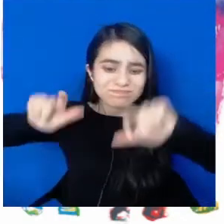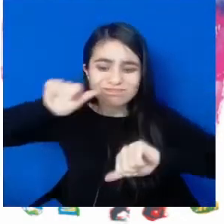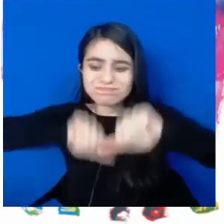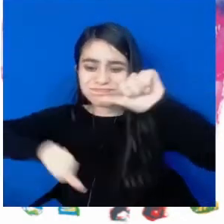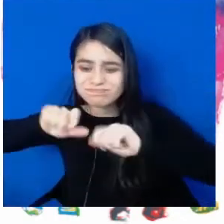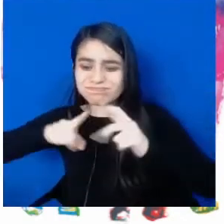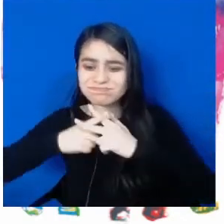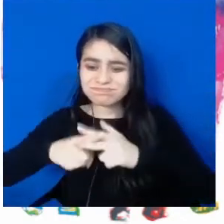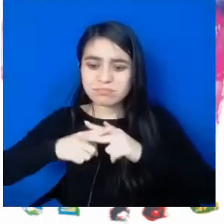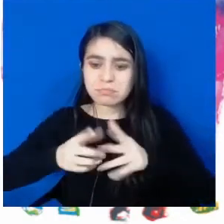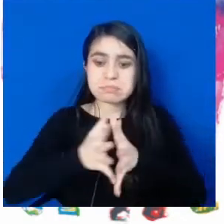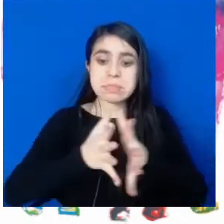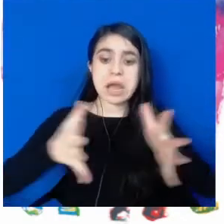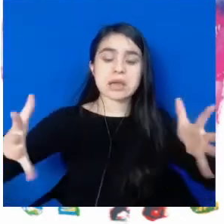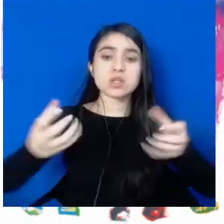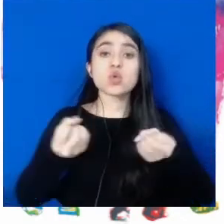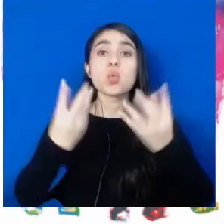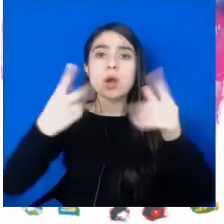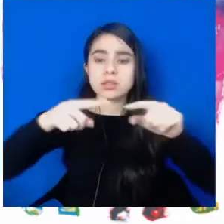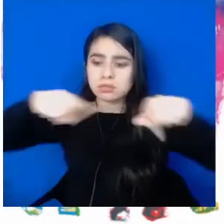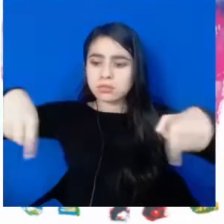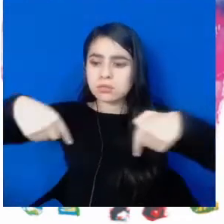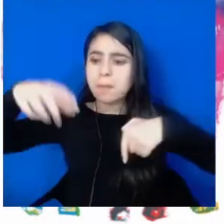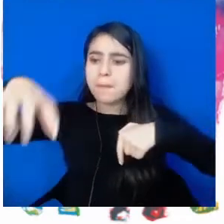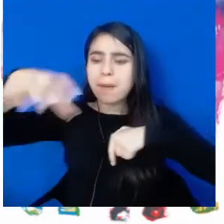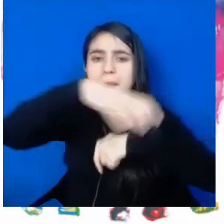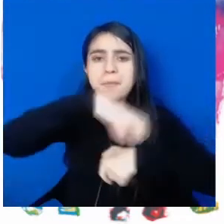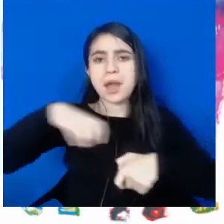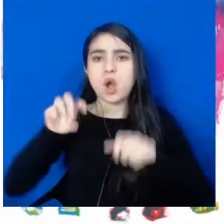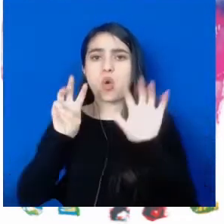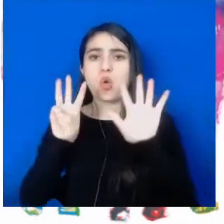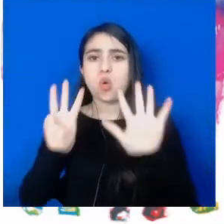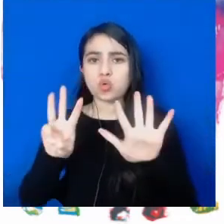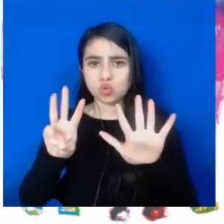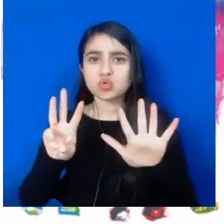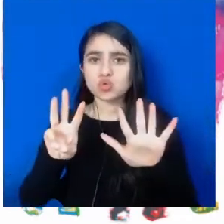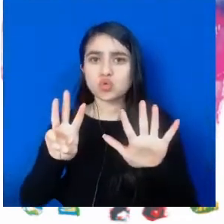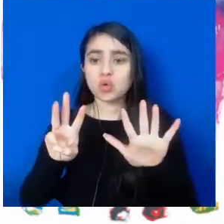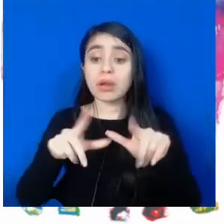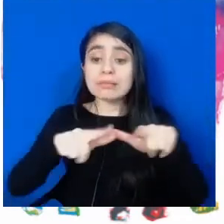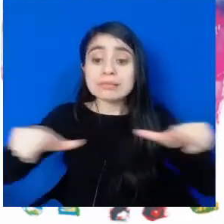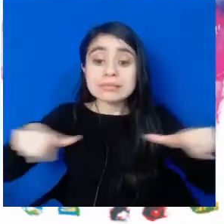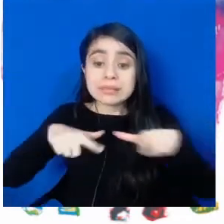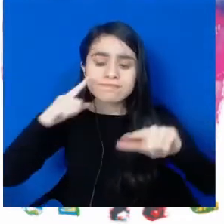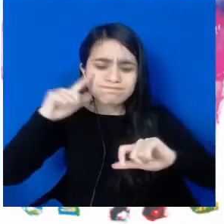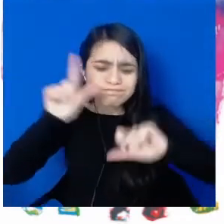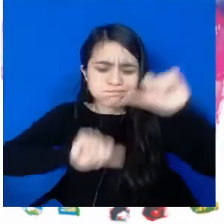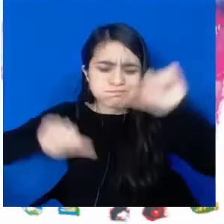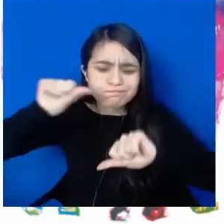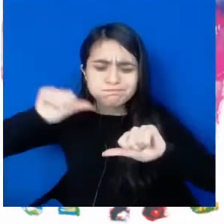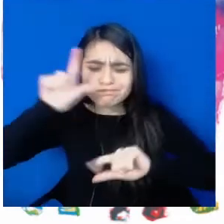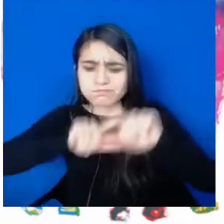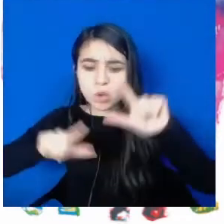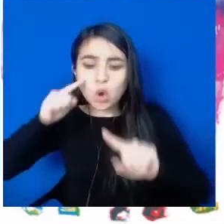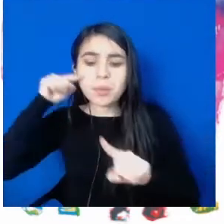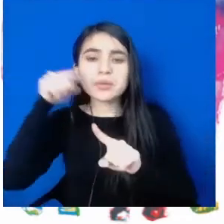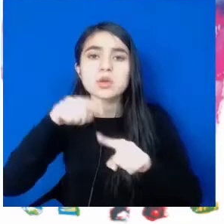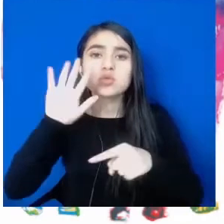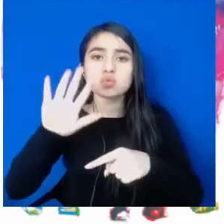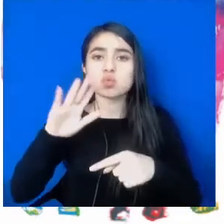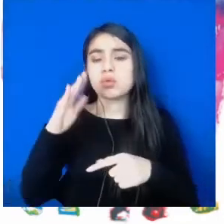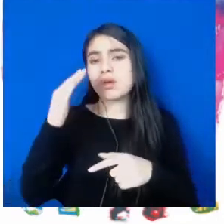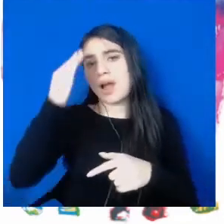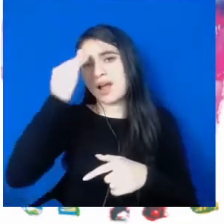adquirido ocho laboratorios que permitirán mayor práctica académica a nuestros